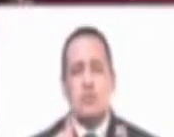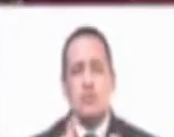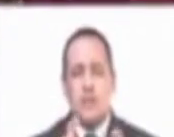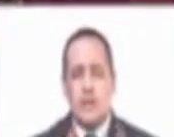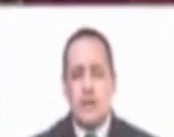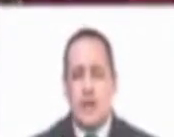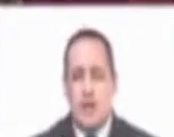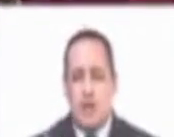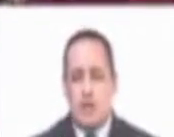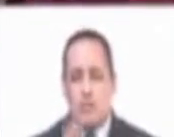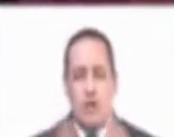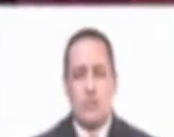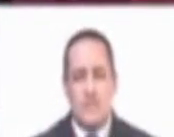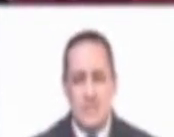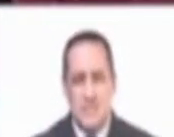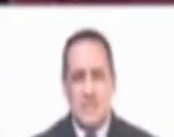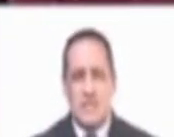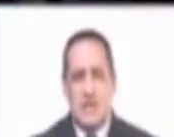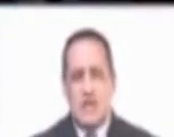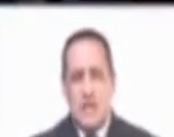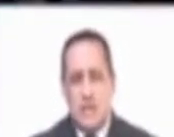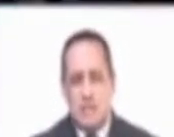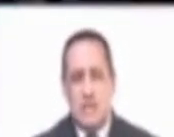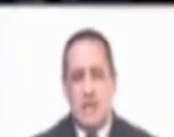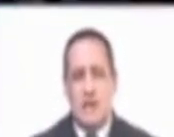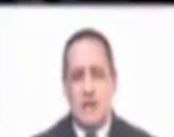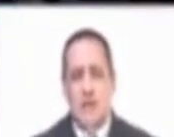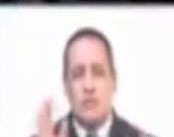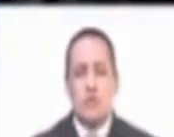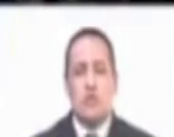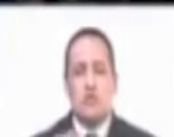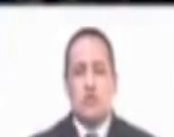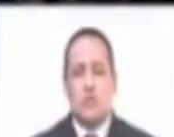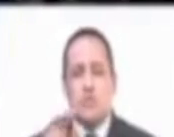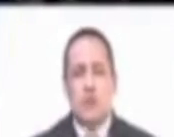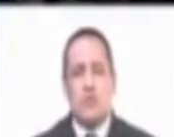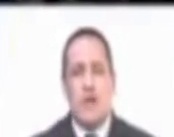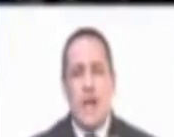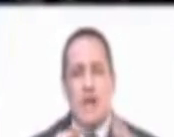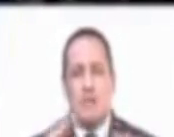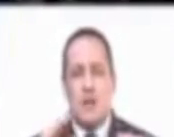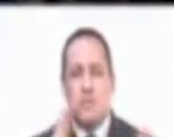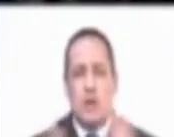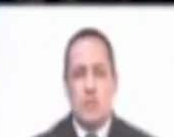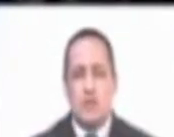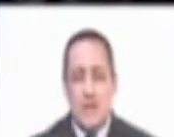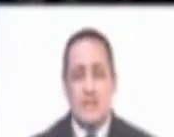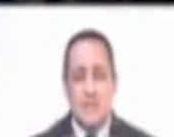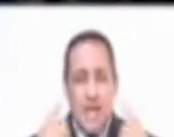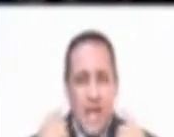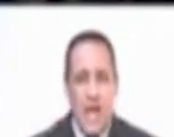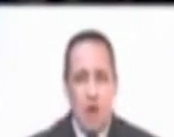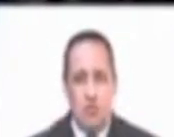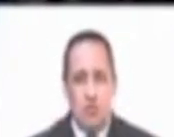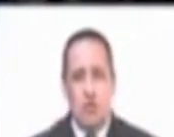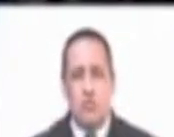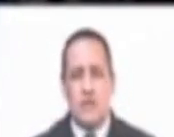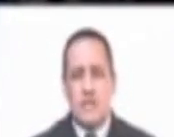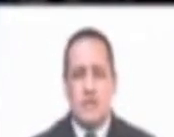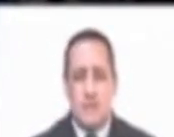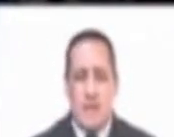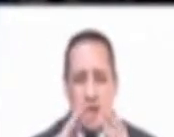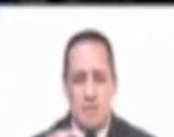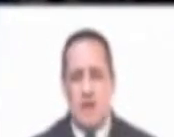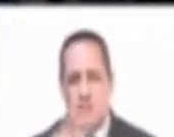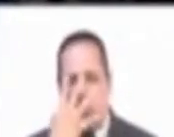consulta, insistiendo un poco en lo que señala mi compañero Sobre los comentarios que usted tiene en este audio porque se le escucha